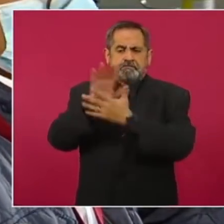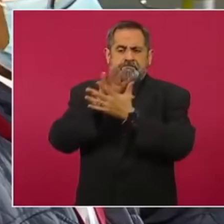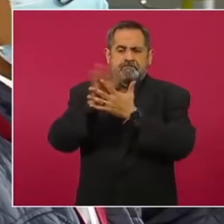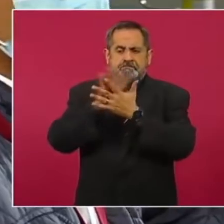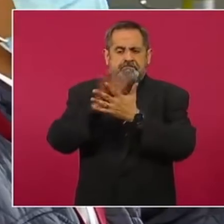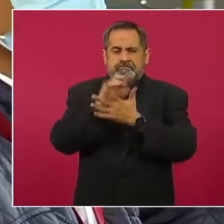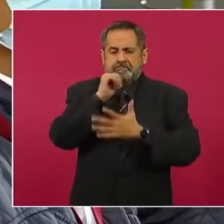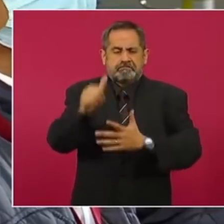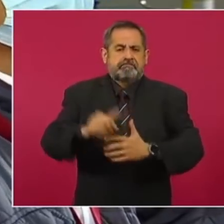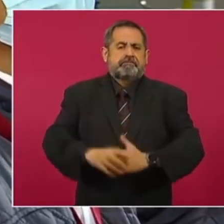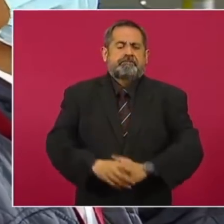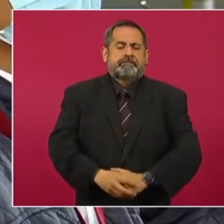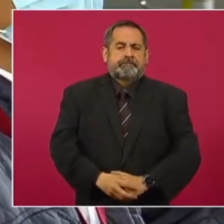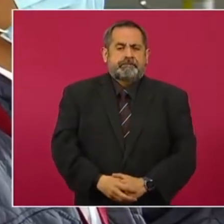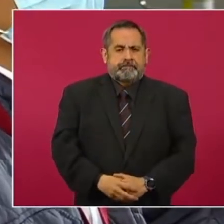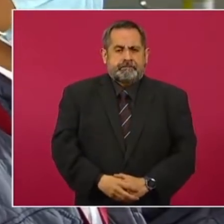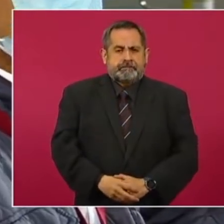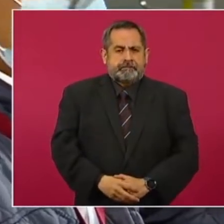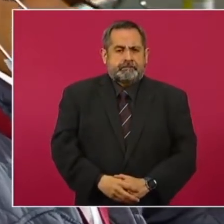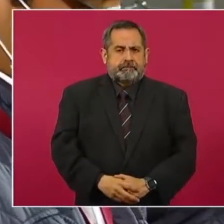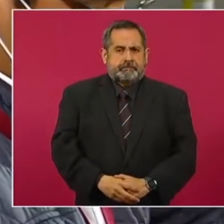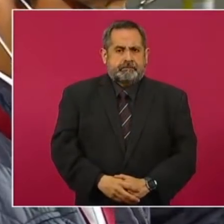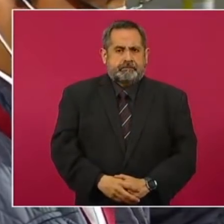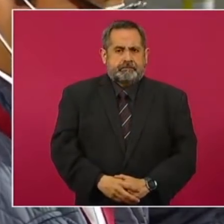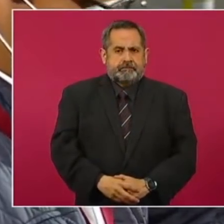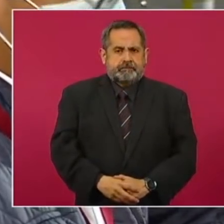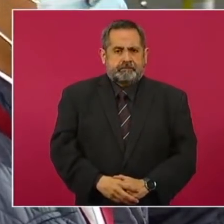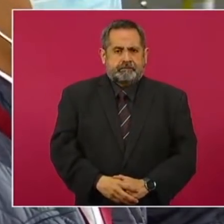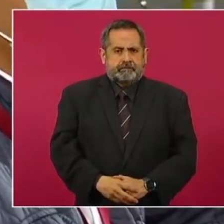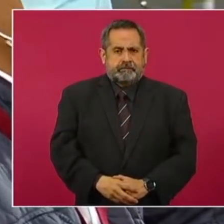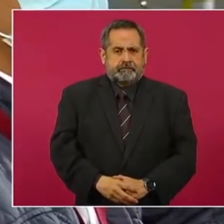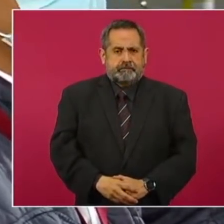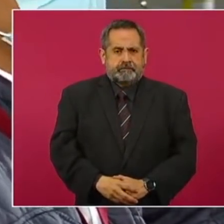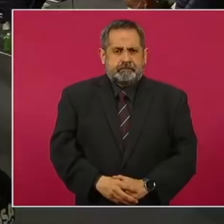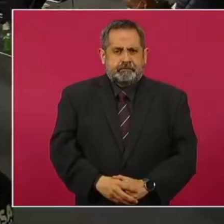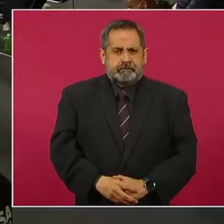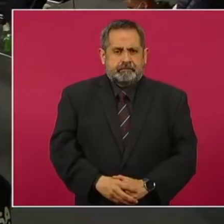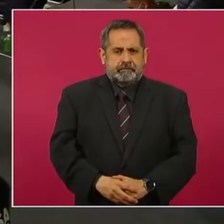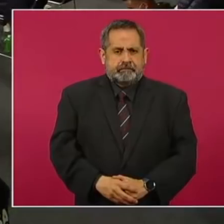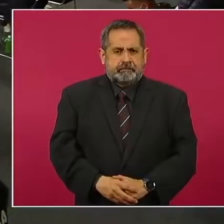del camino que ya conocemos a través de la Procuraduría del Trabajo? Gracias.